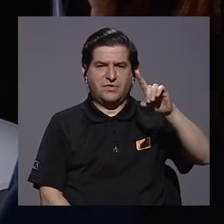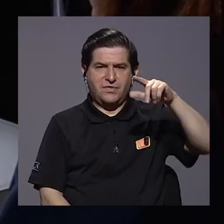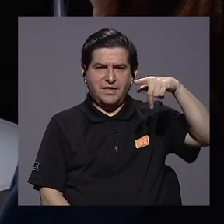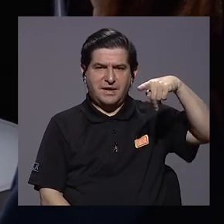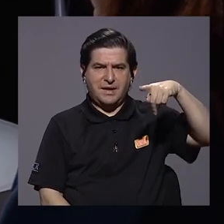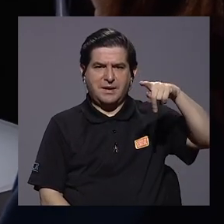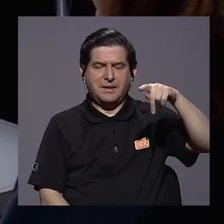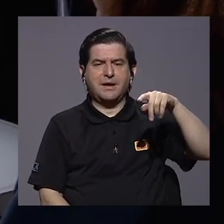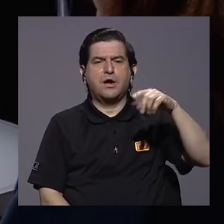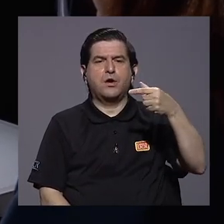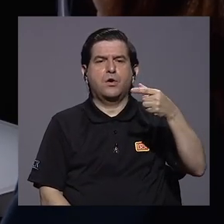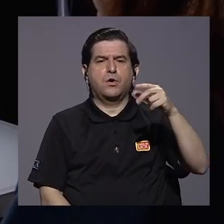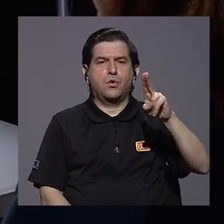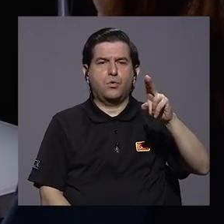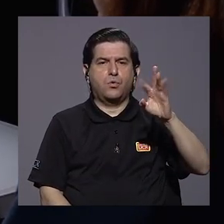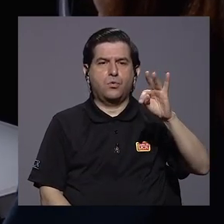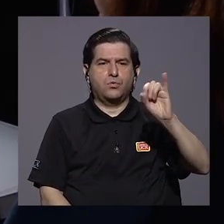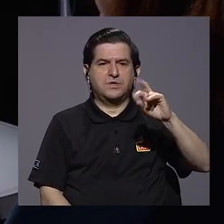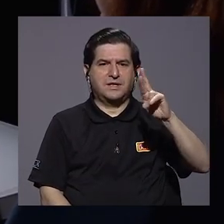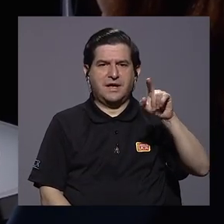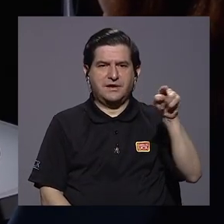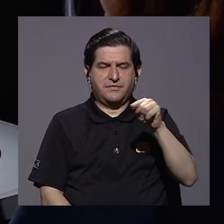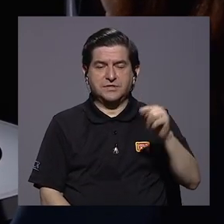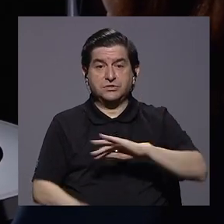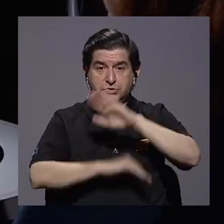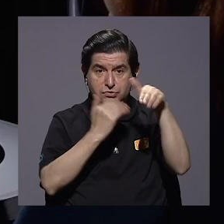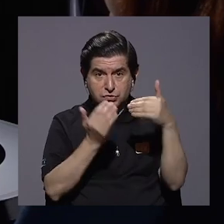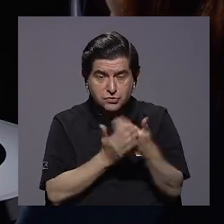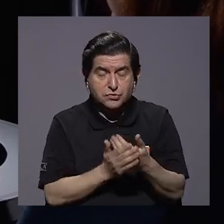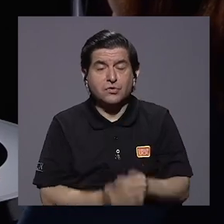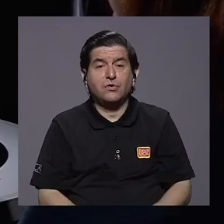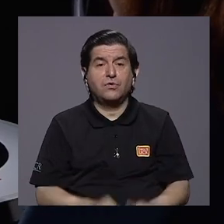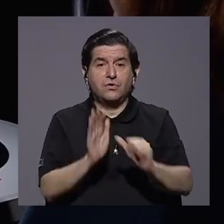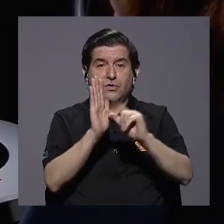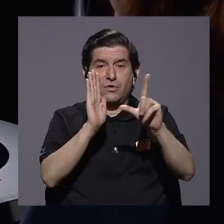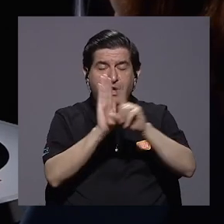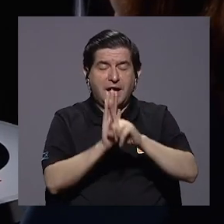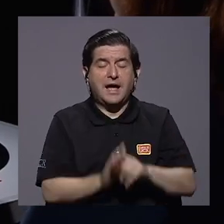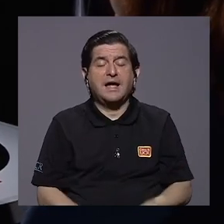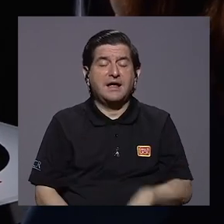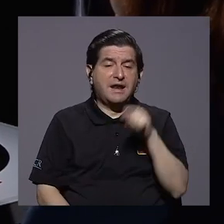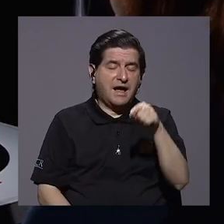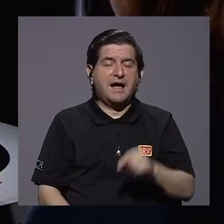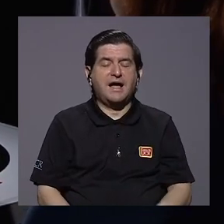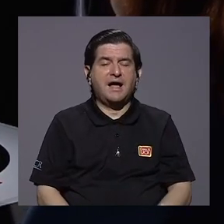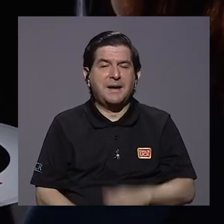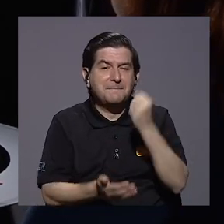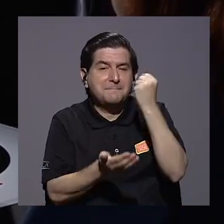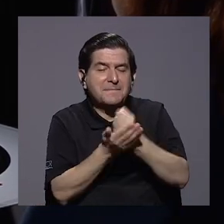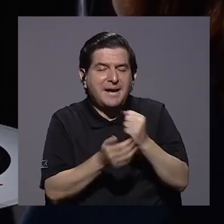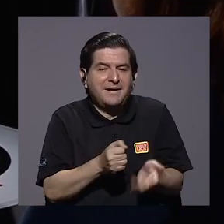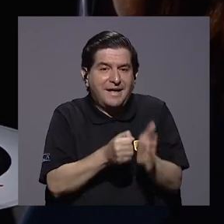decía que todo lo que llega a la asamblea y tiene marca COVID lleva un cheque, se aprueba directamente.